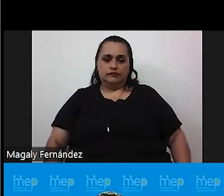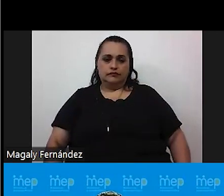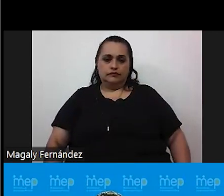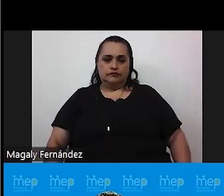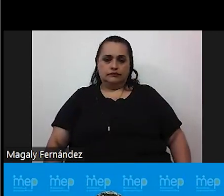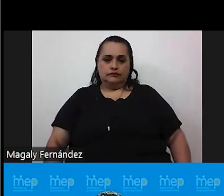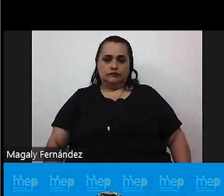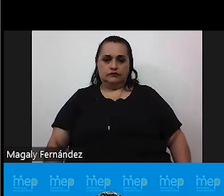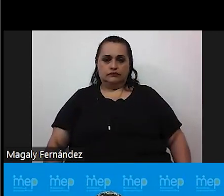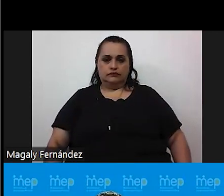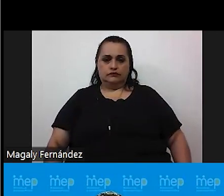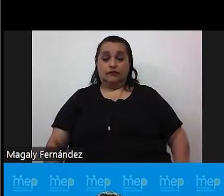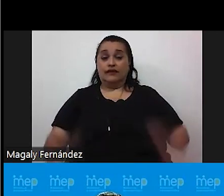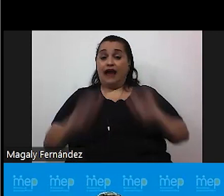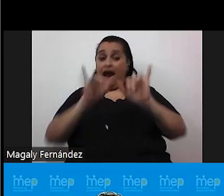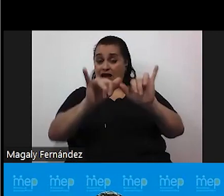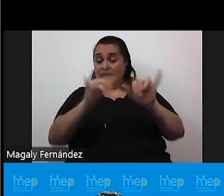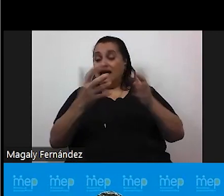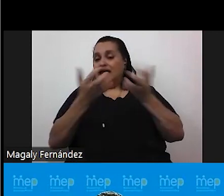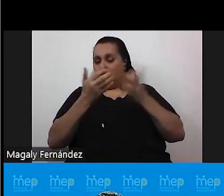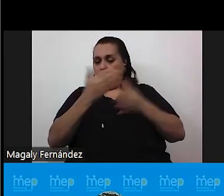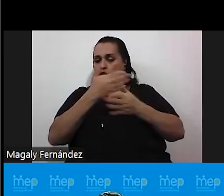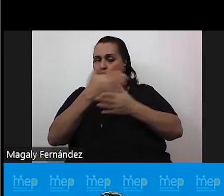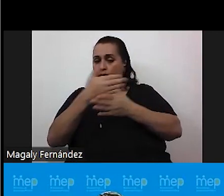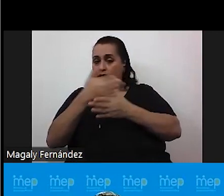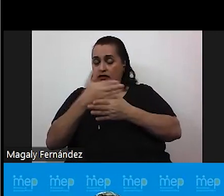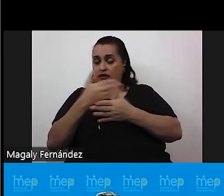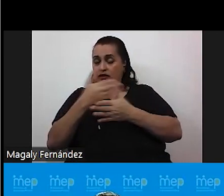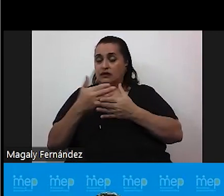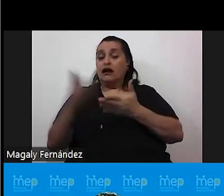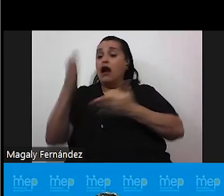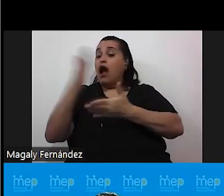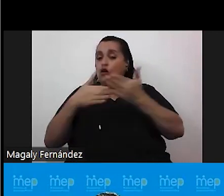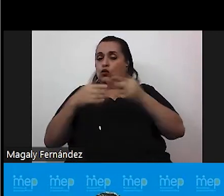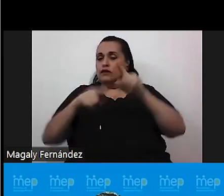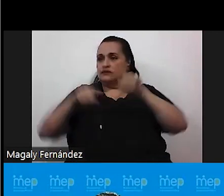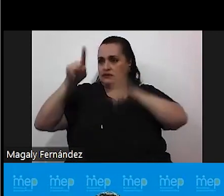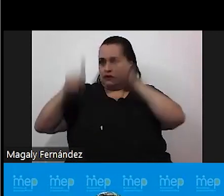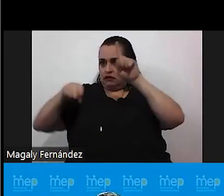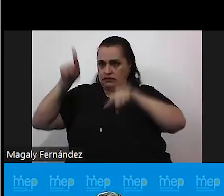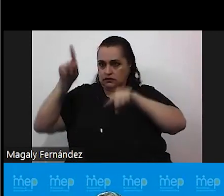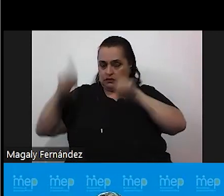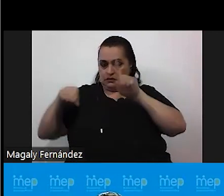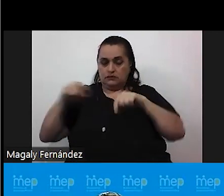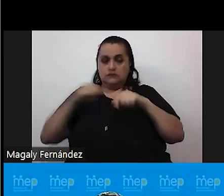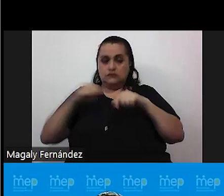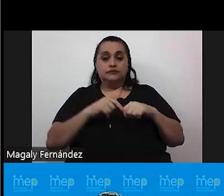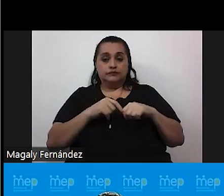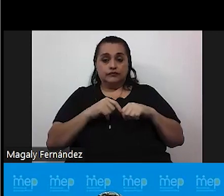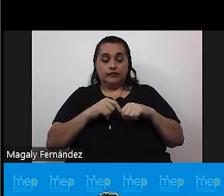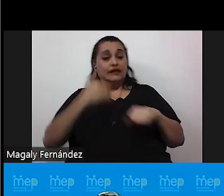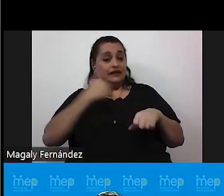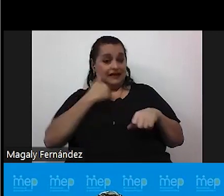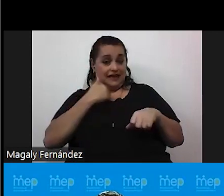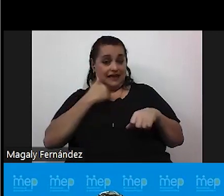bueno aquí quería compartirles alguna de la de la estadística que se tiene